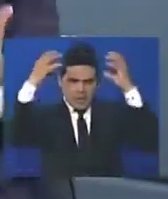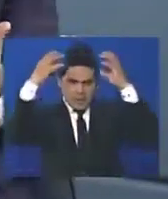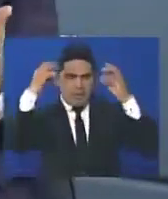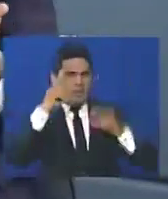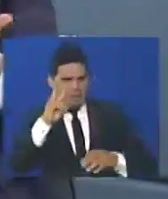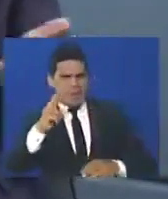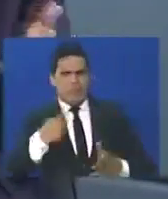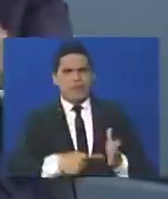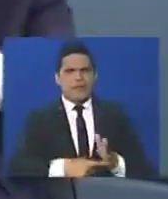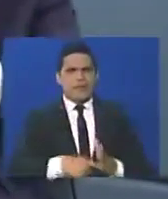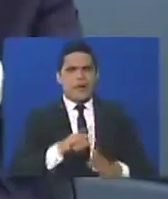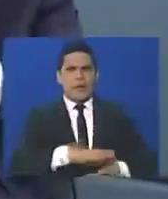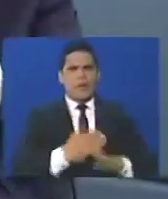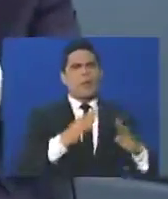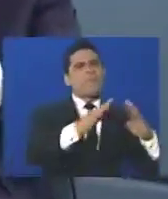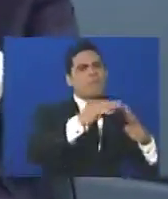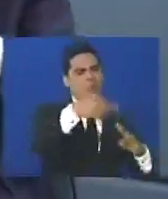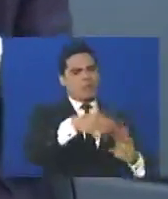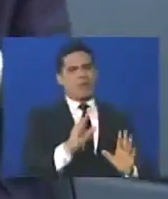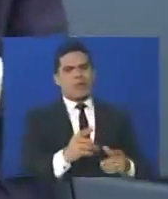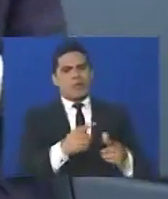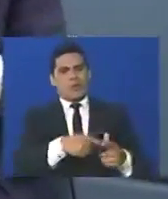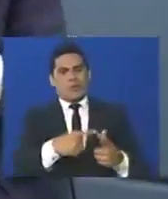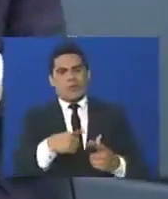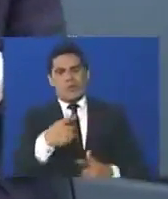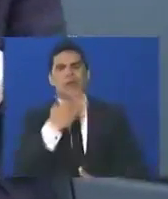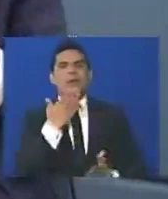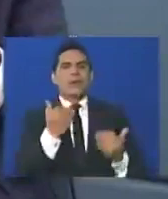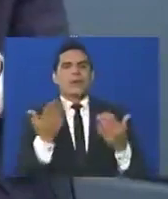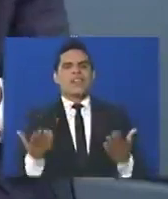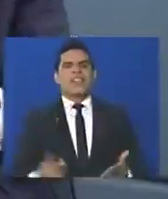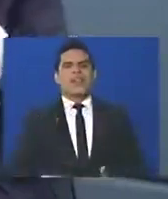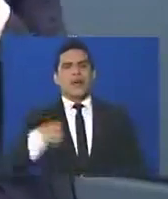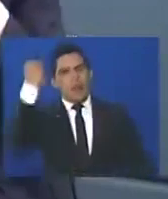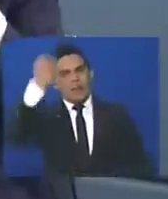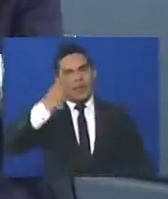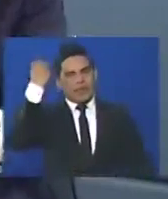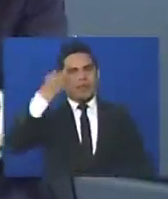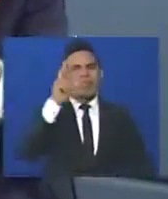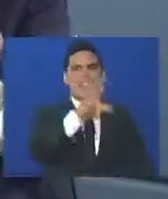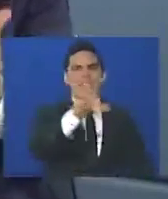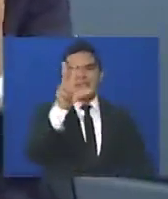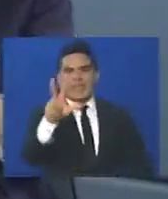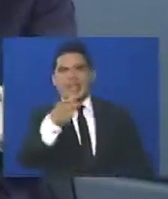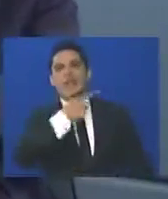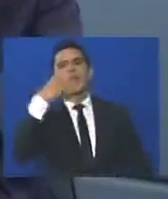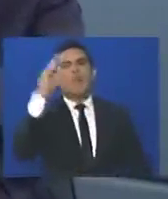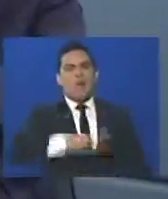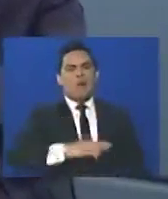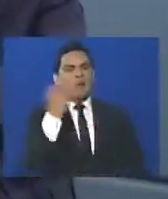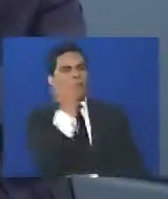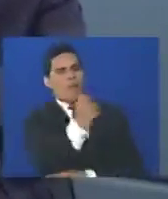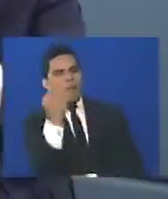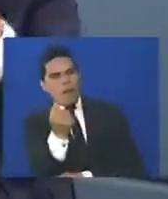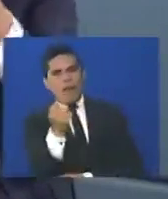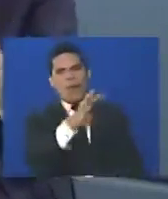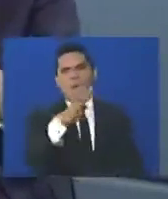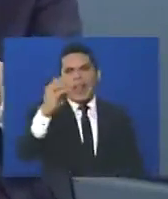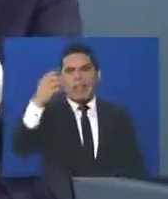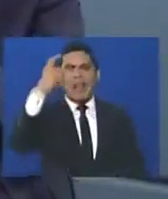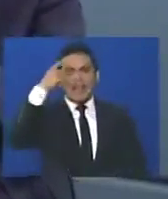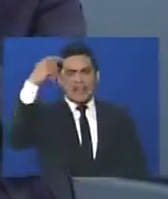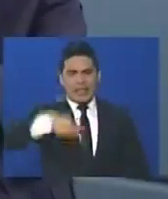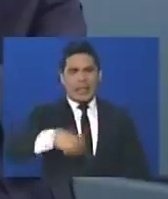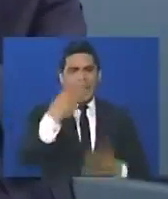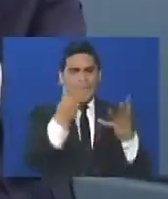seguramente mi tono es otro, porque es la casa de Mickey Mouse, pero si tú me estás pidiendo que te dé una opinión sobre 33 asesinatos en 40 días, sobre